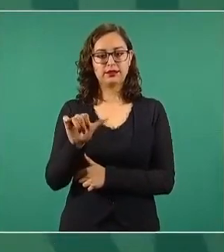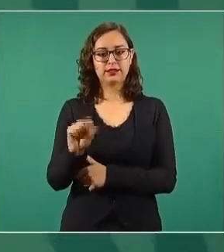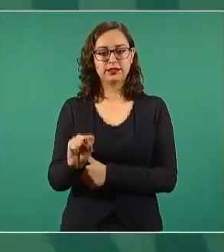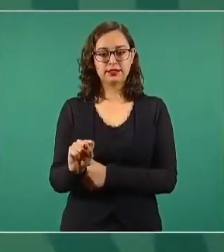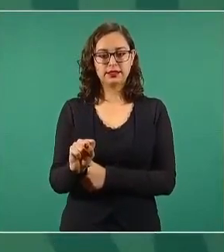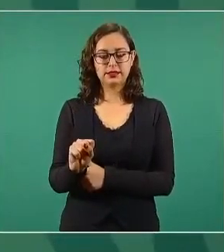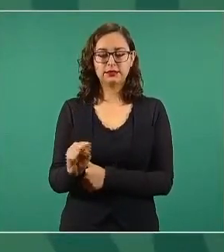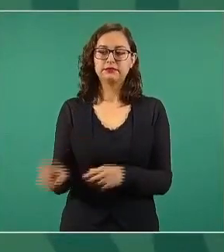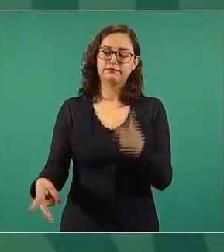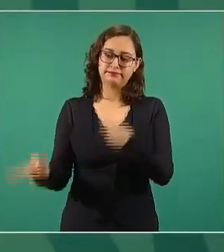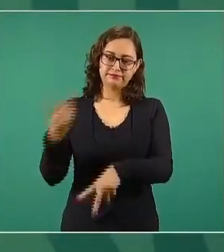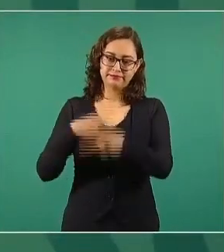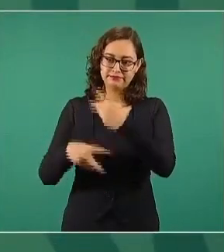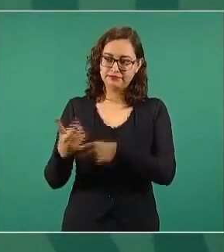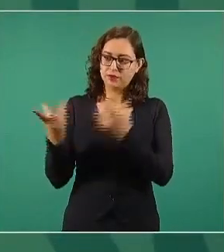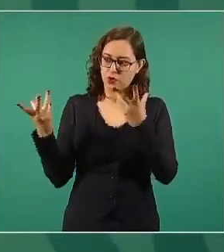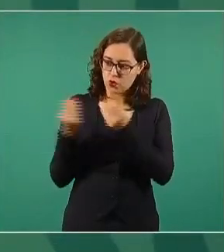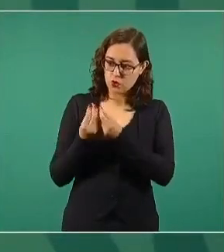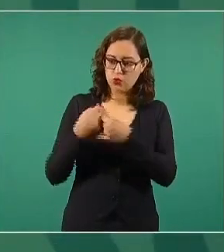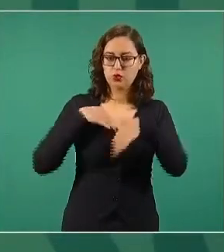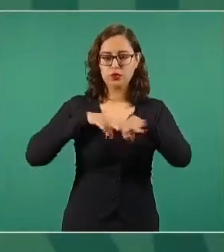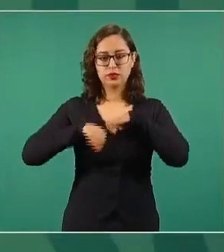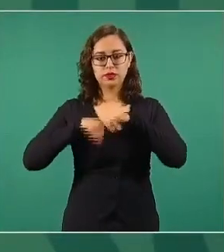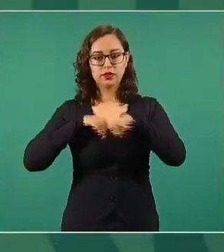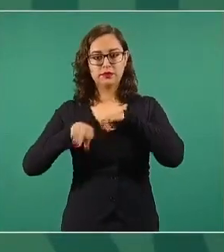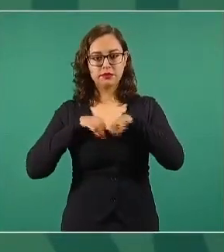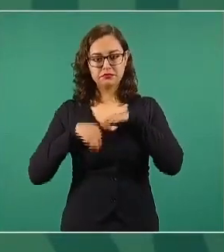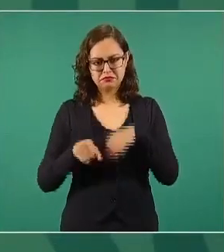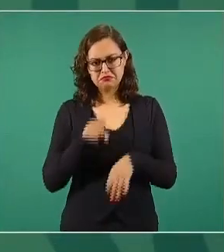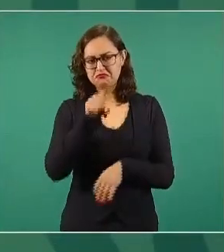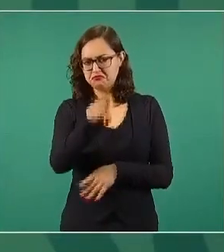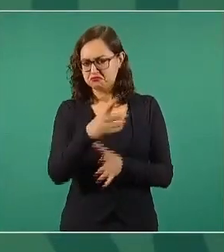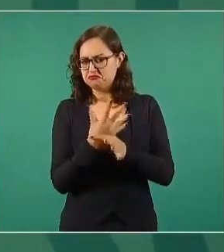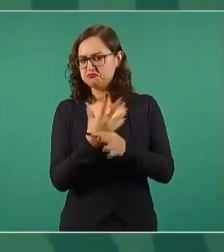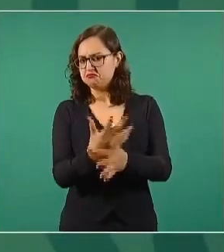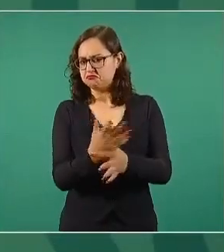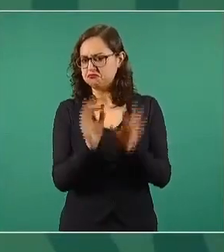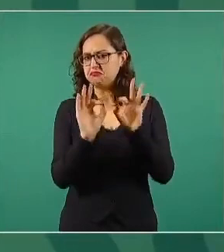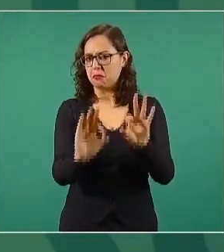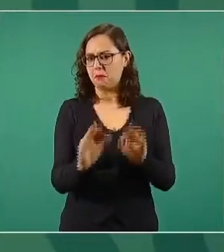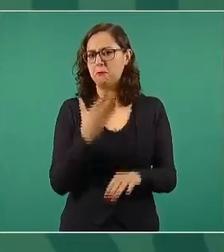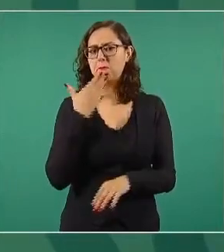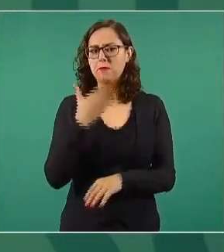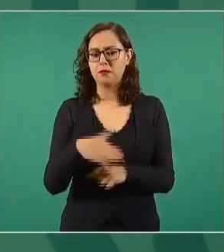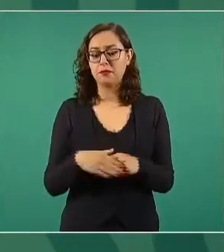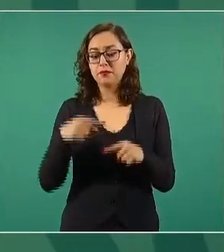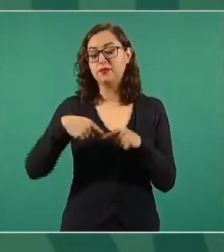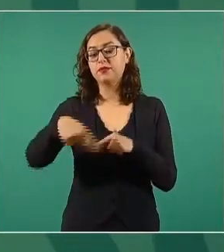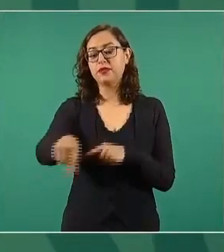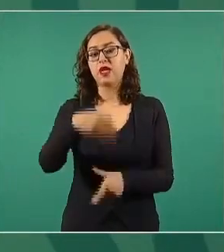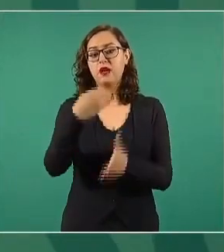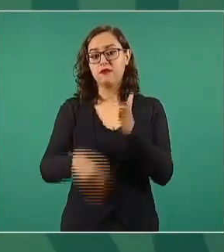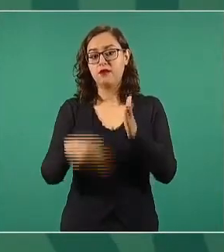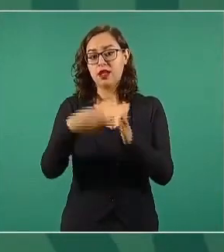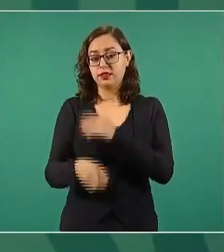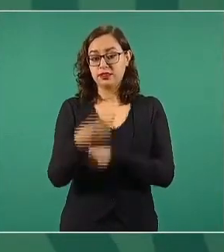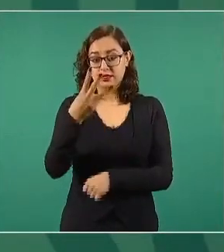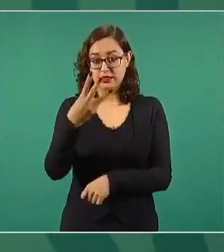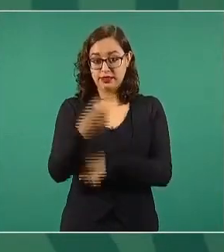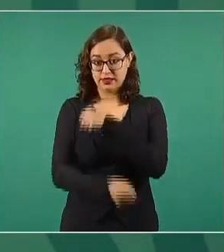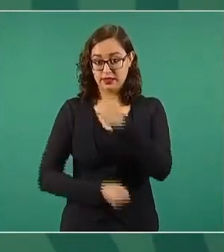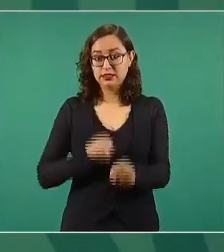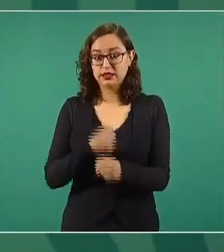que trabajemos, lo dijiste muy bien, nos faltan tres años, claro,